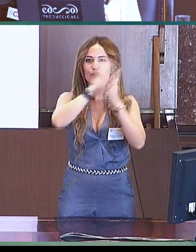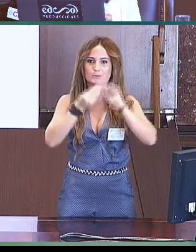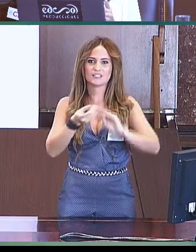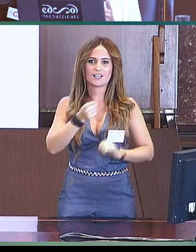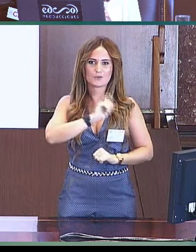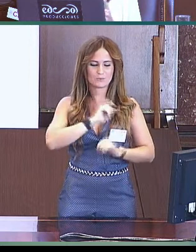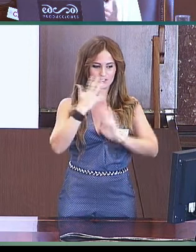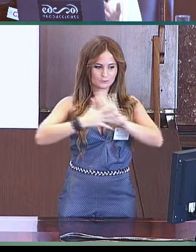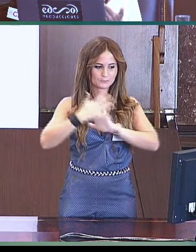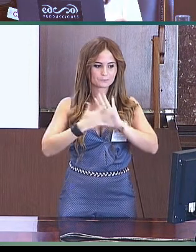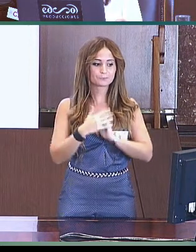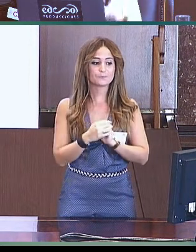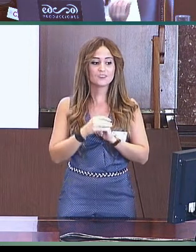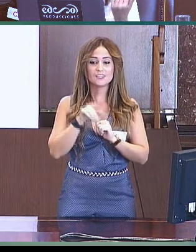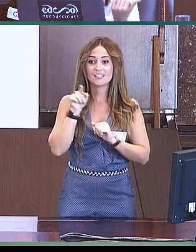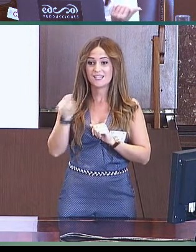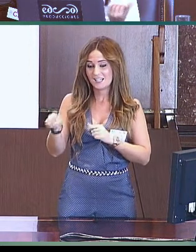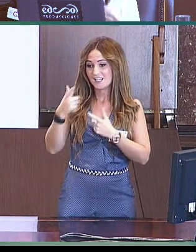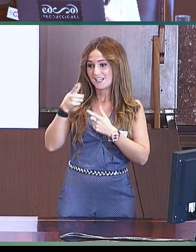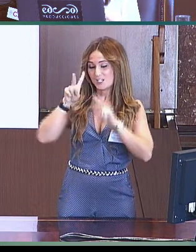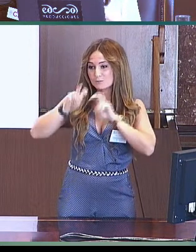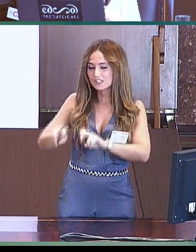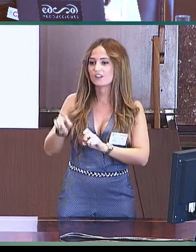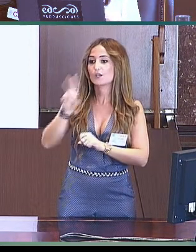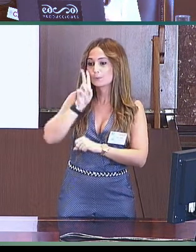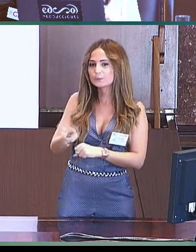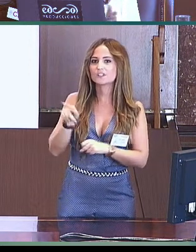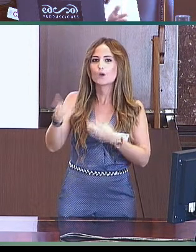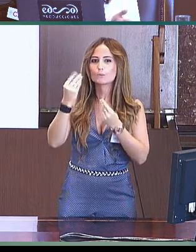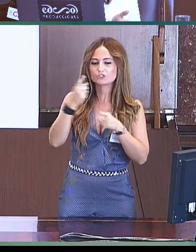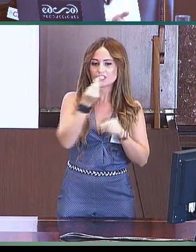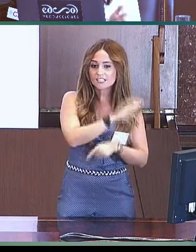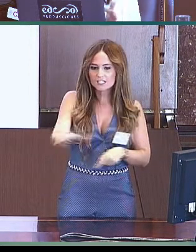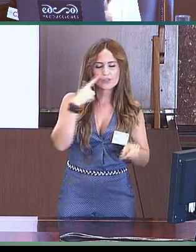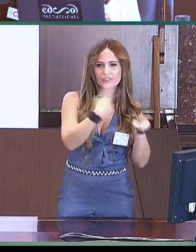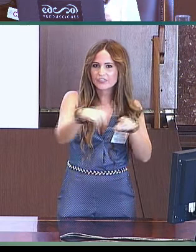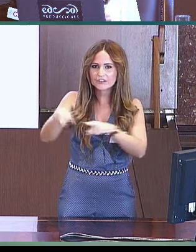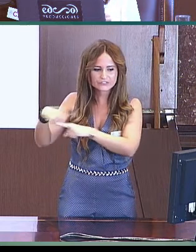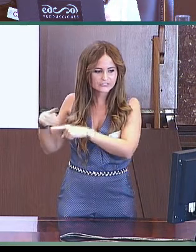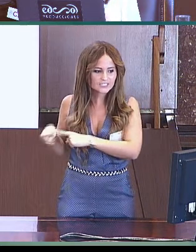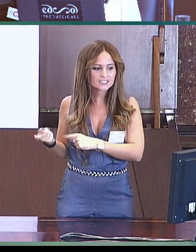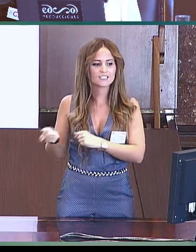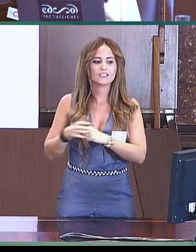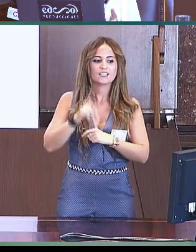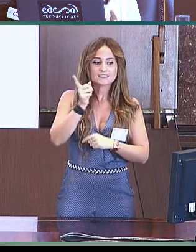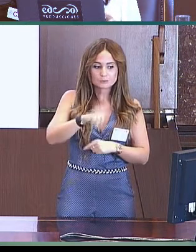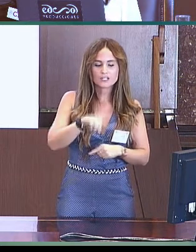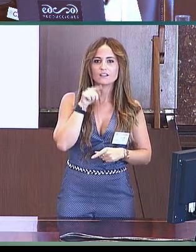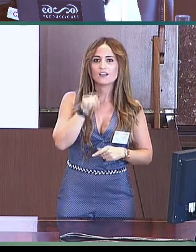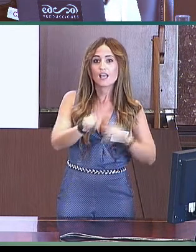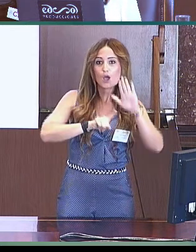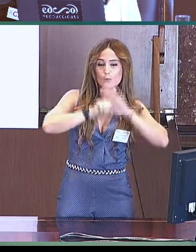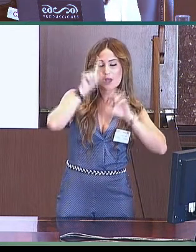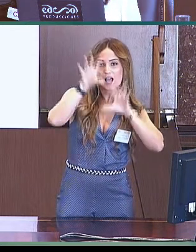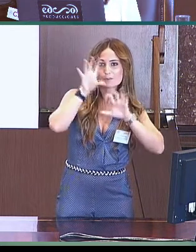implantados, pero con edades mayores que la de los estudios anteriores, de 17 a 62 meses, empleando